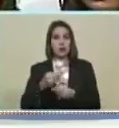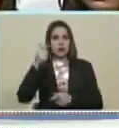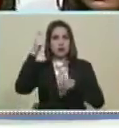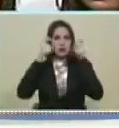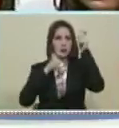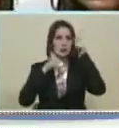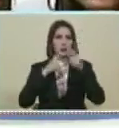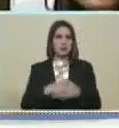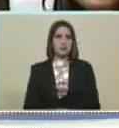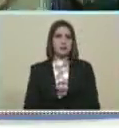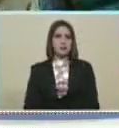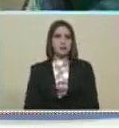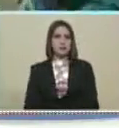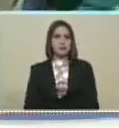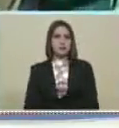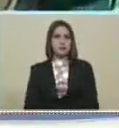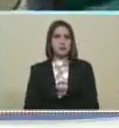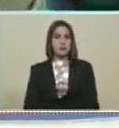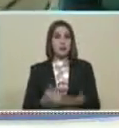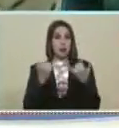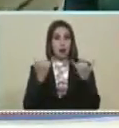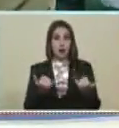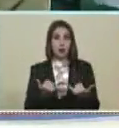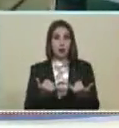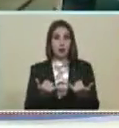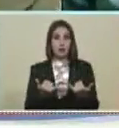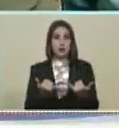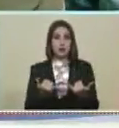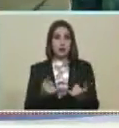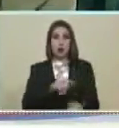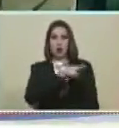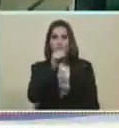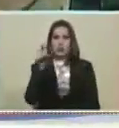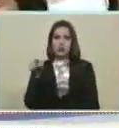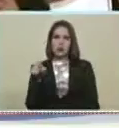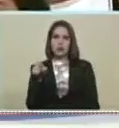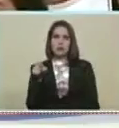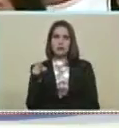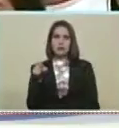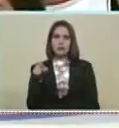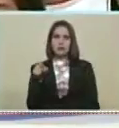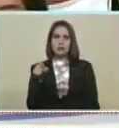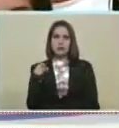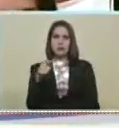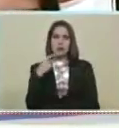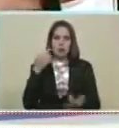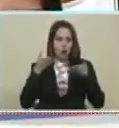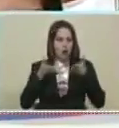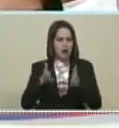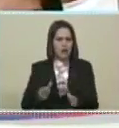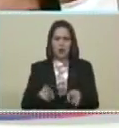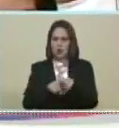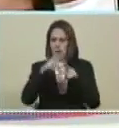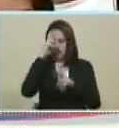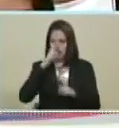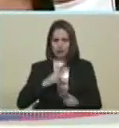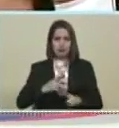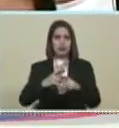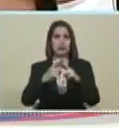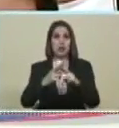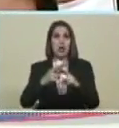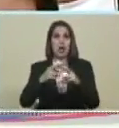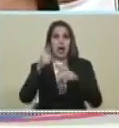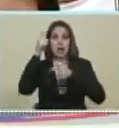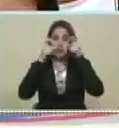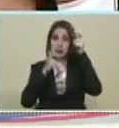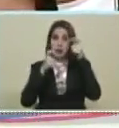Chávez Y en este momento Histórico Donde usted Como digno hijo Del comandante Hugo Chávez Nos